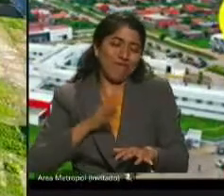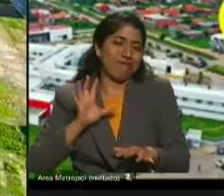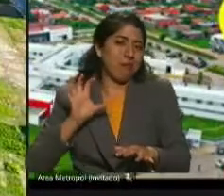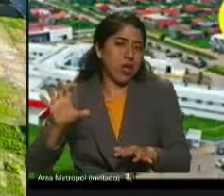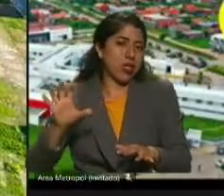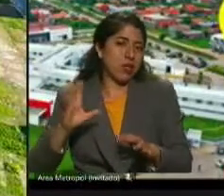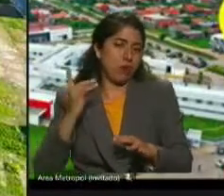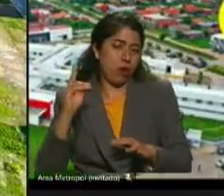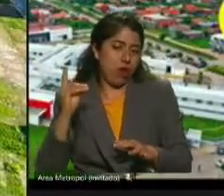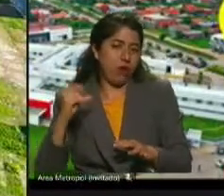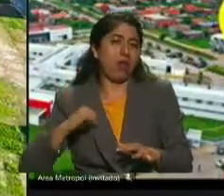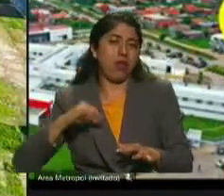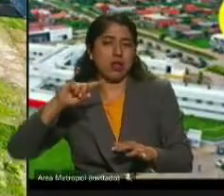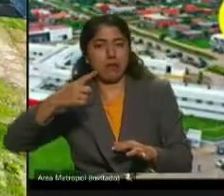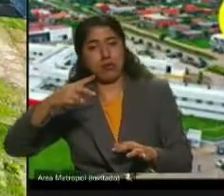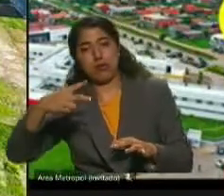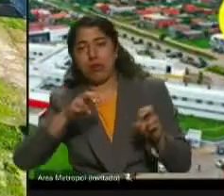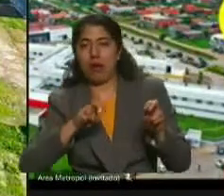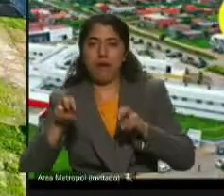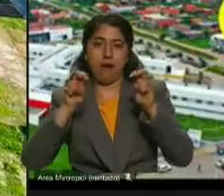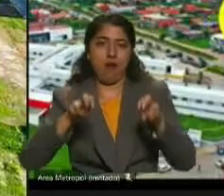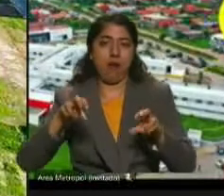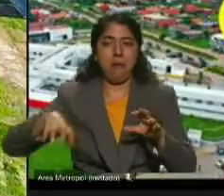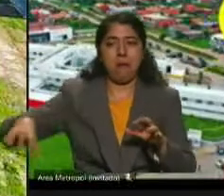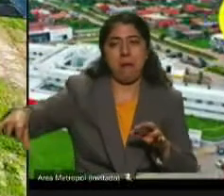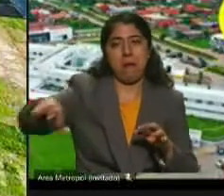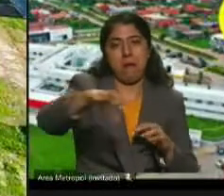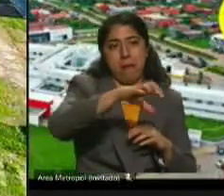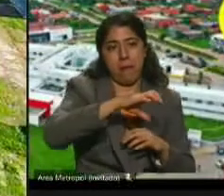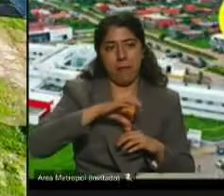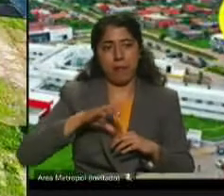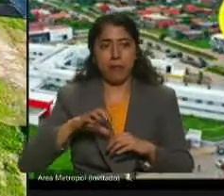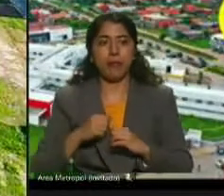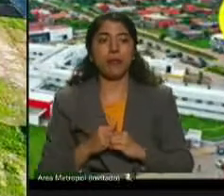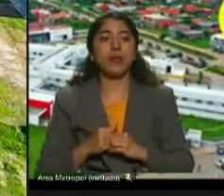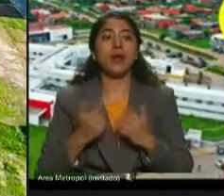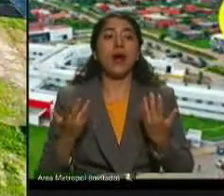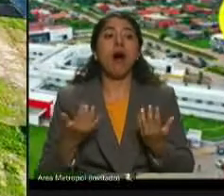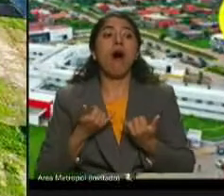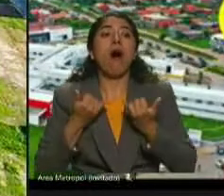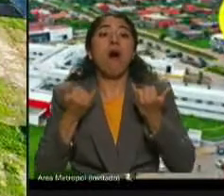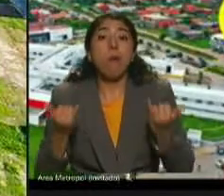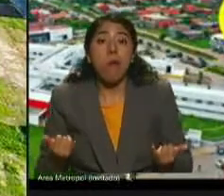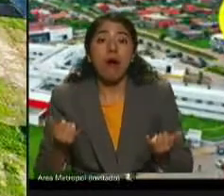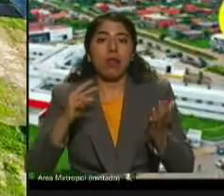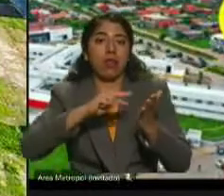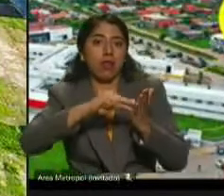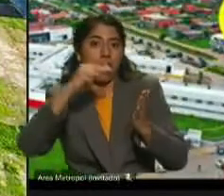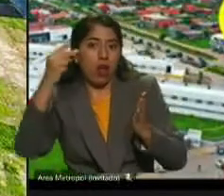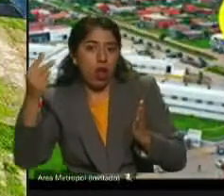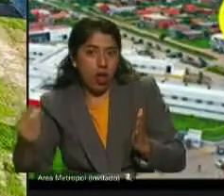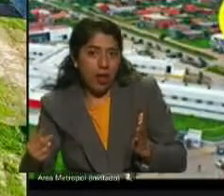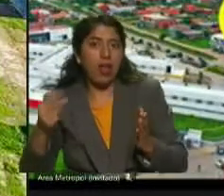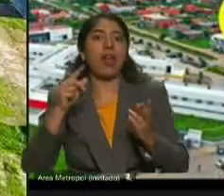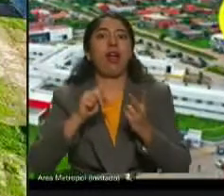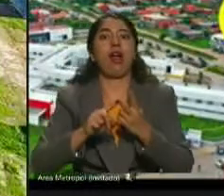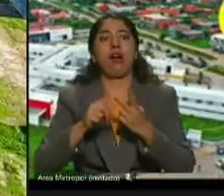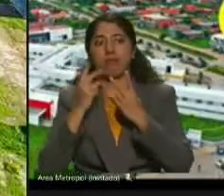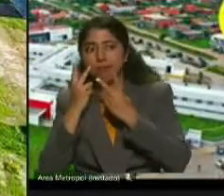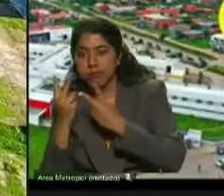los espacios públicos recreativos con modernidad y tecnología, tenemos hoy día